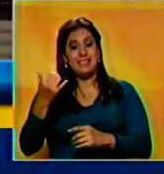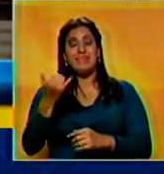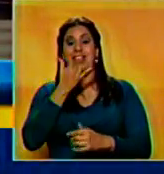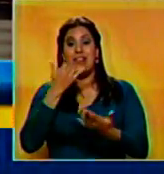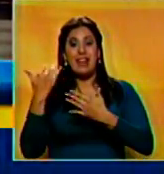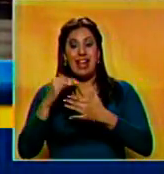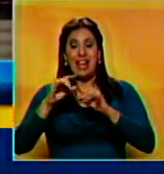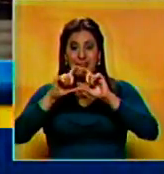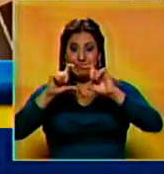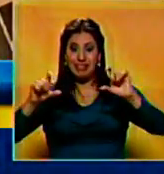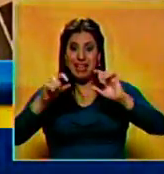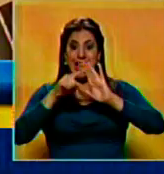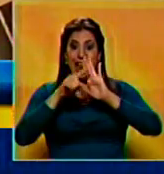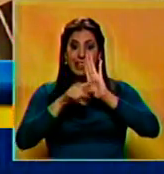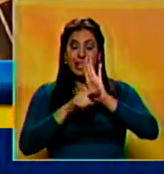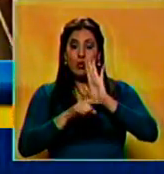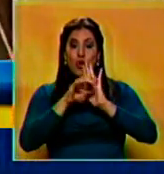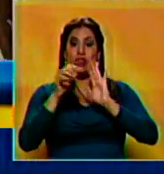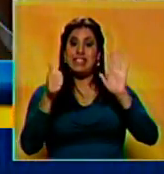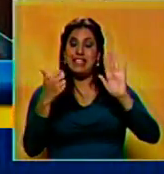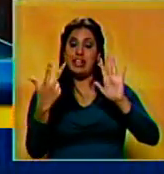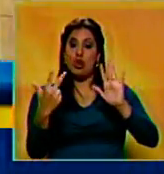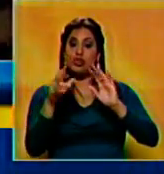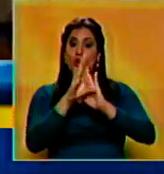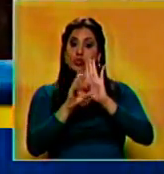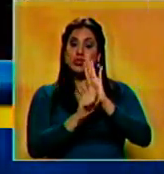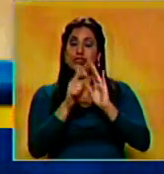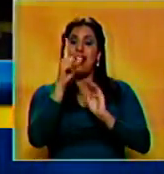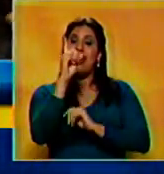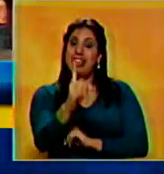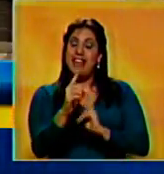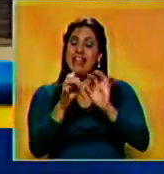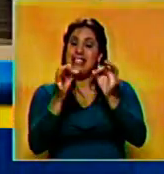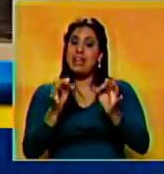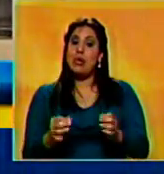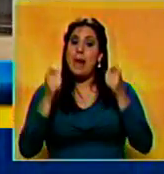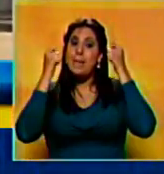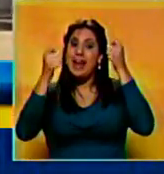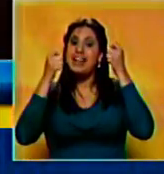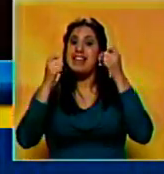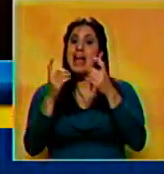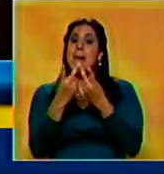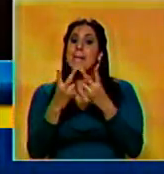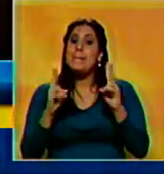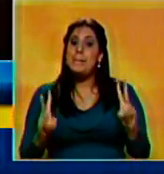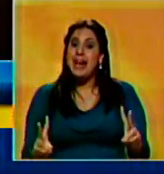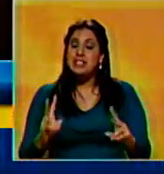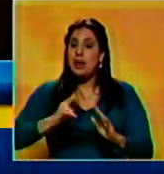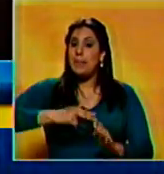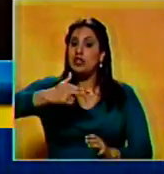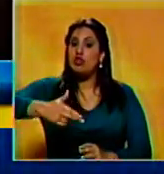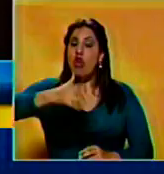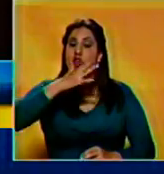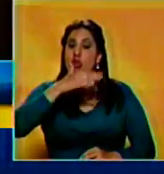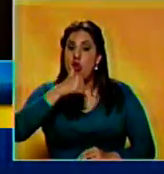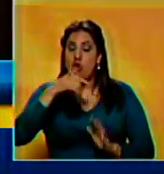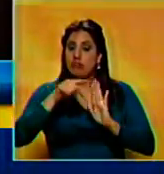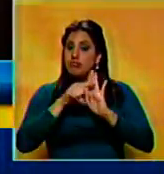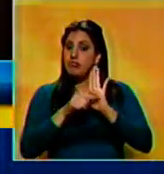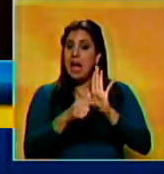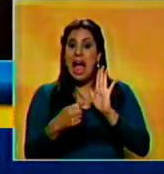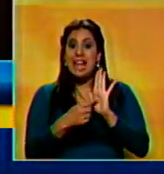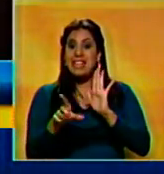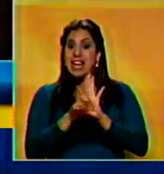interpreta el artículo 68 de la Constitución, que garantiza el derecho a manifestar pacíficamente y sin armas, sin otros requisitos